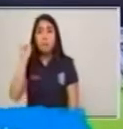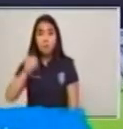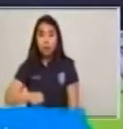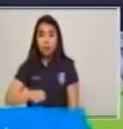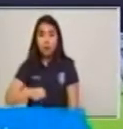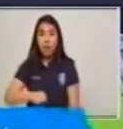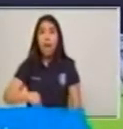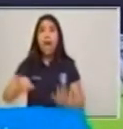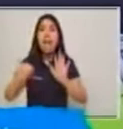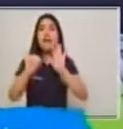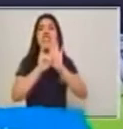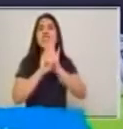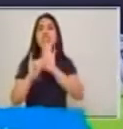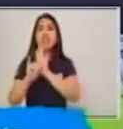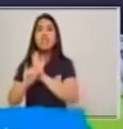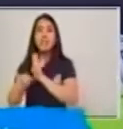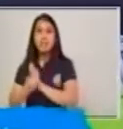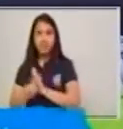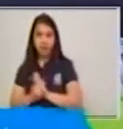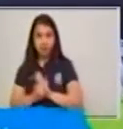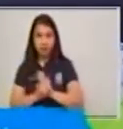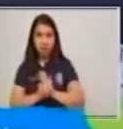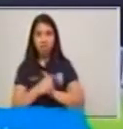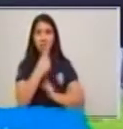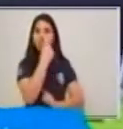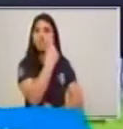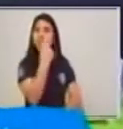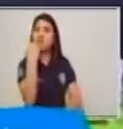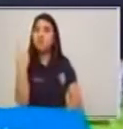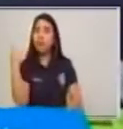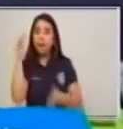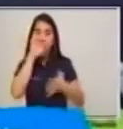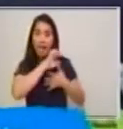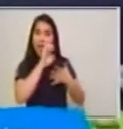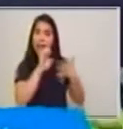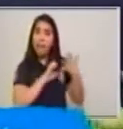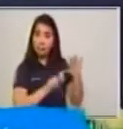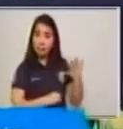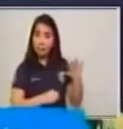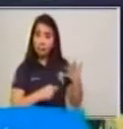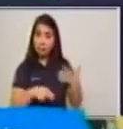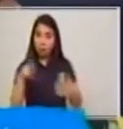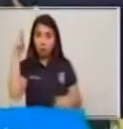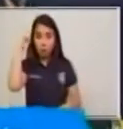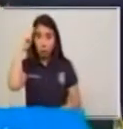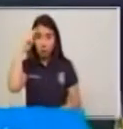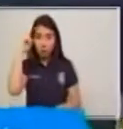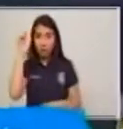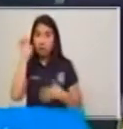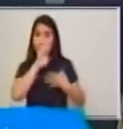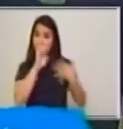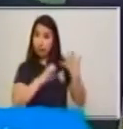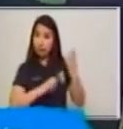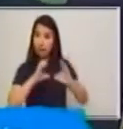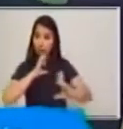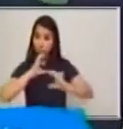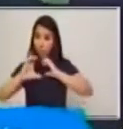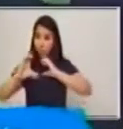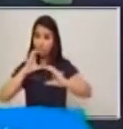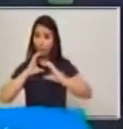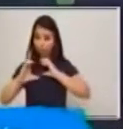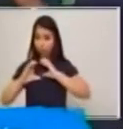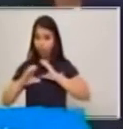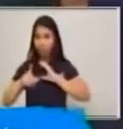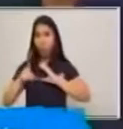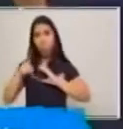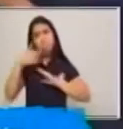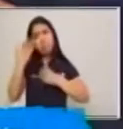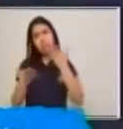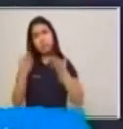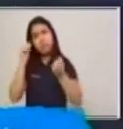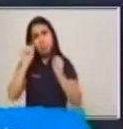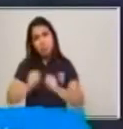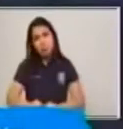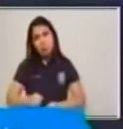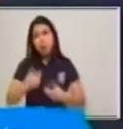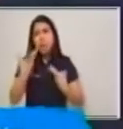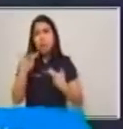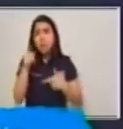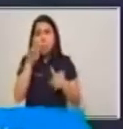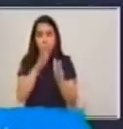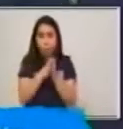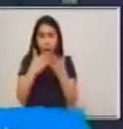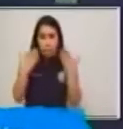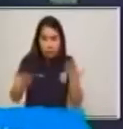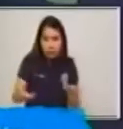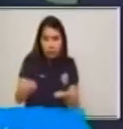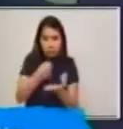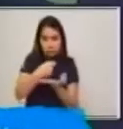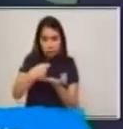cuadernito o en su hoja y con la ayuda de un adulto, empiecen a identificar. Y yo